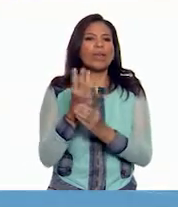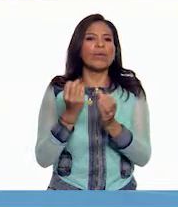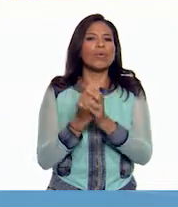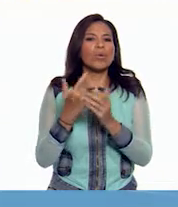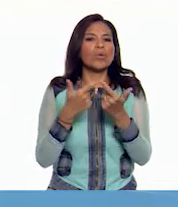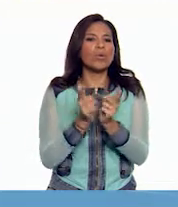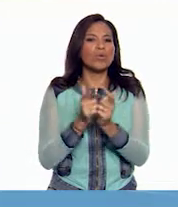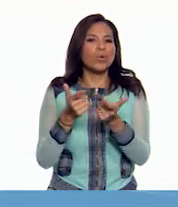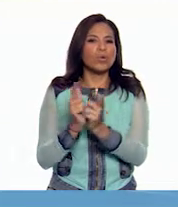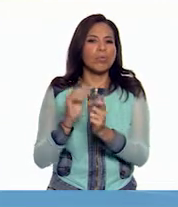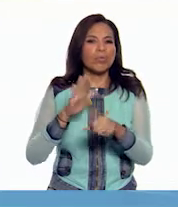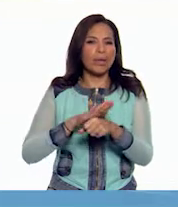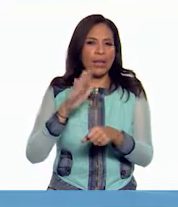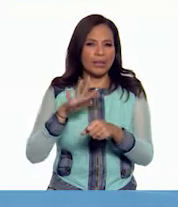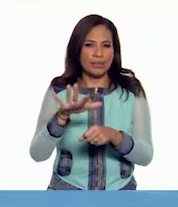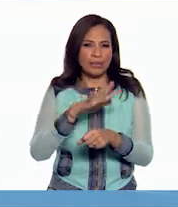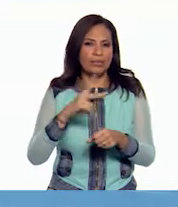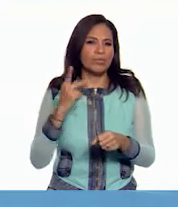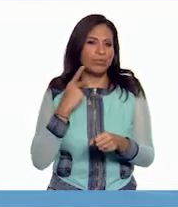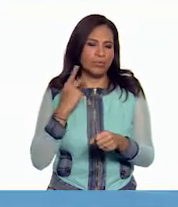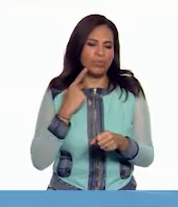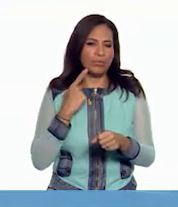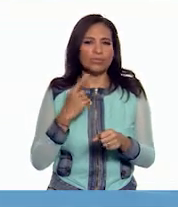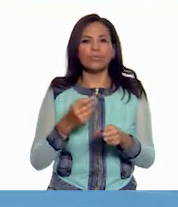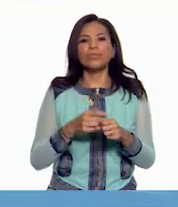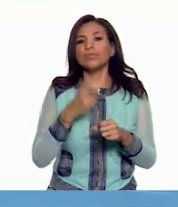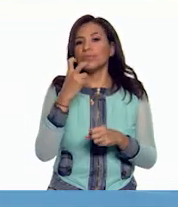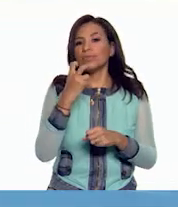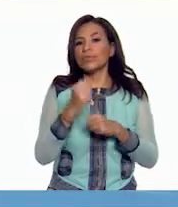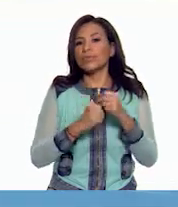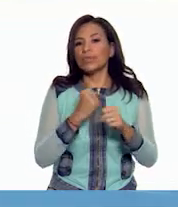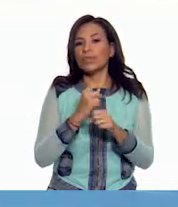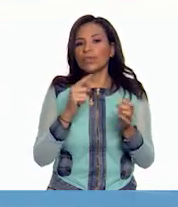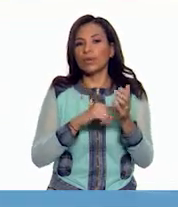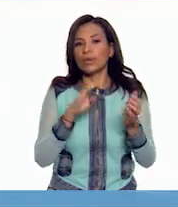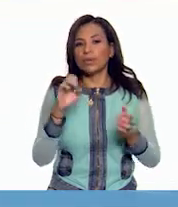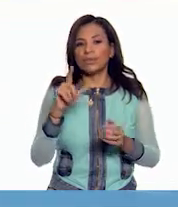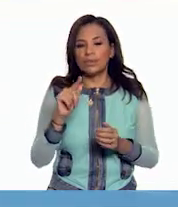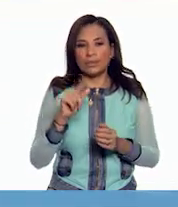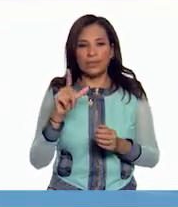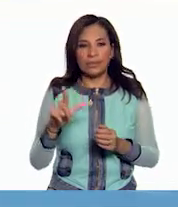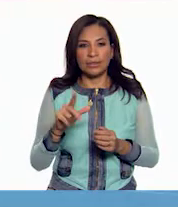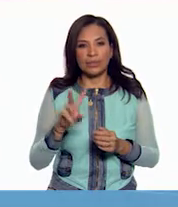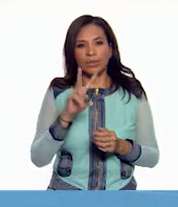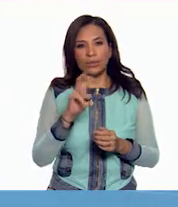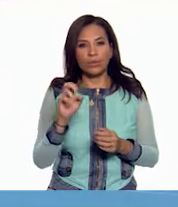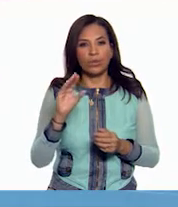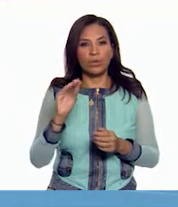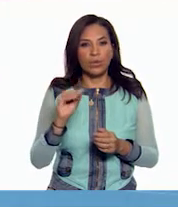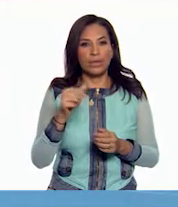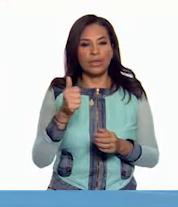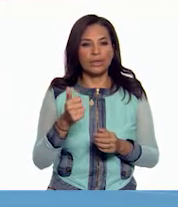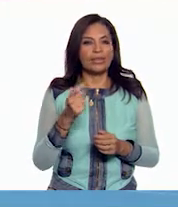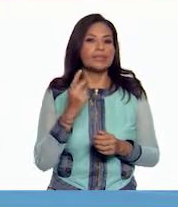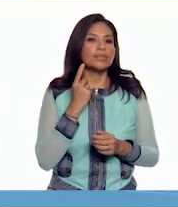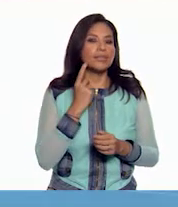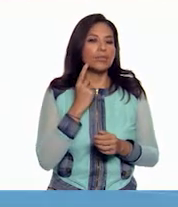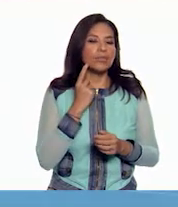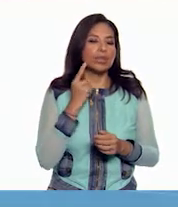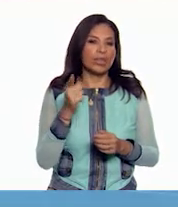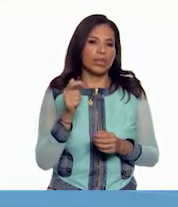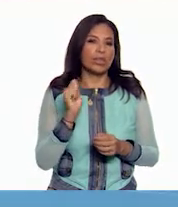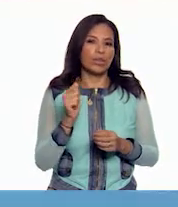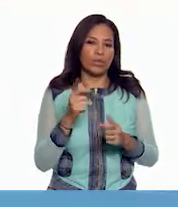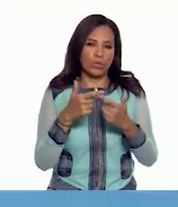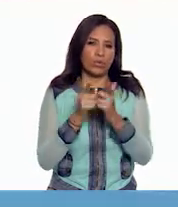y más actores políticos. Por ejemplo, para ese año de 1977, 296 diputados eran del